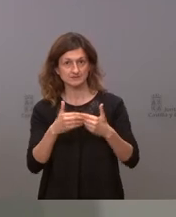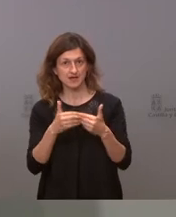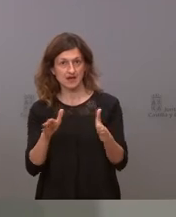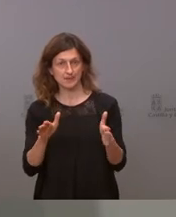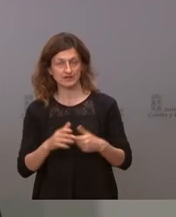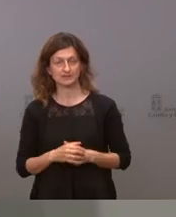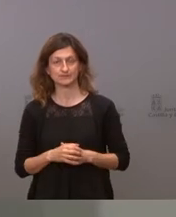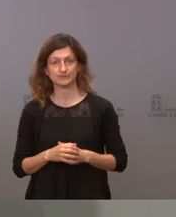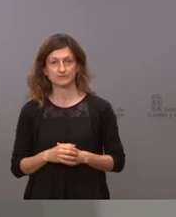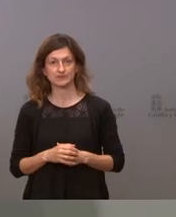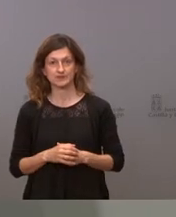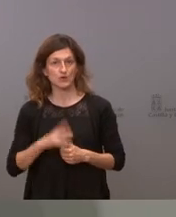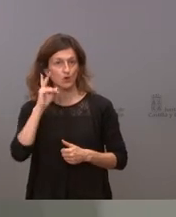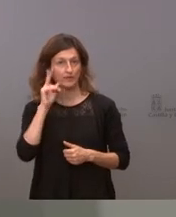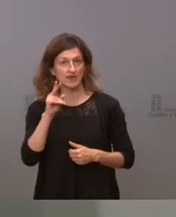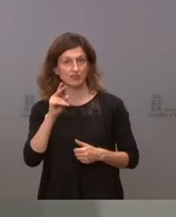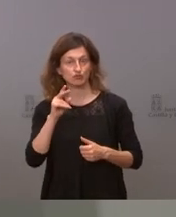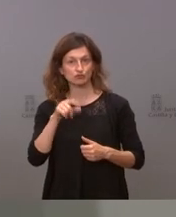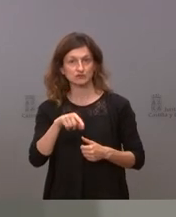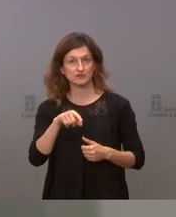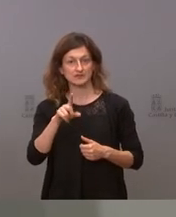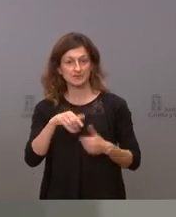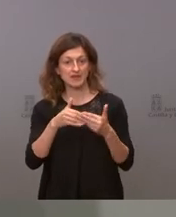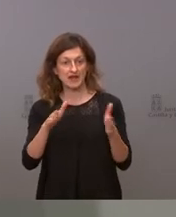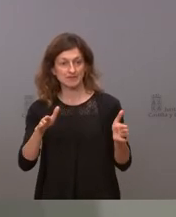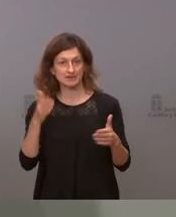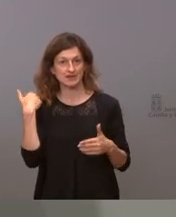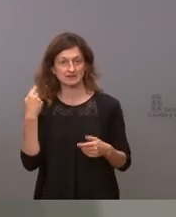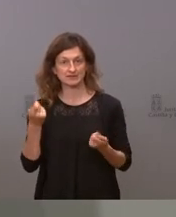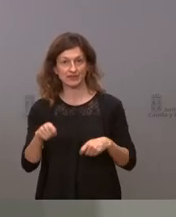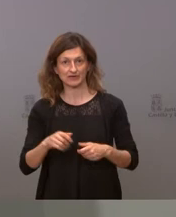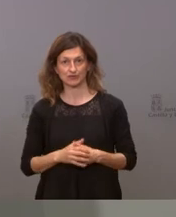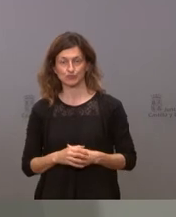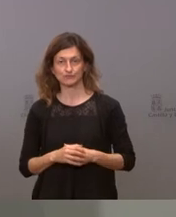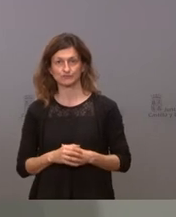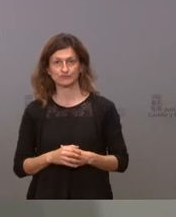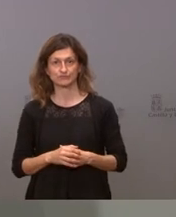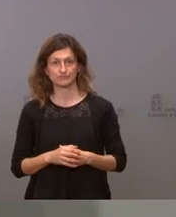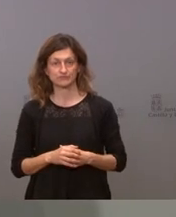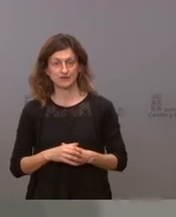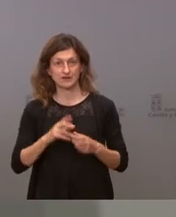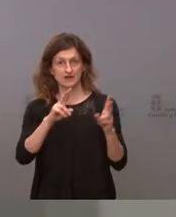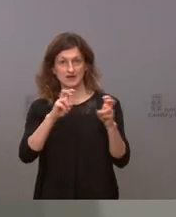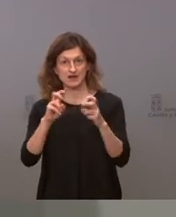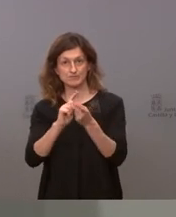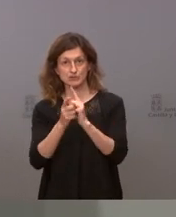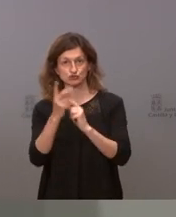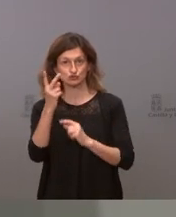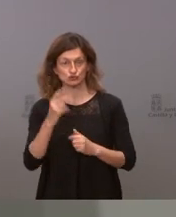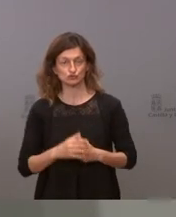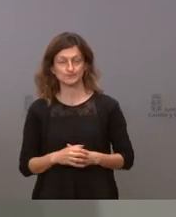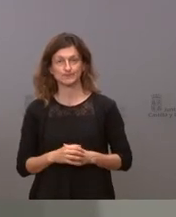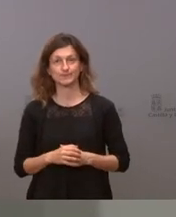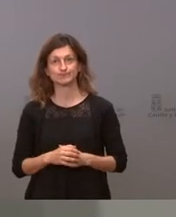los el club del jubilado los hogares de mayores también se van a abrir que también estaban restringidos son los dos únicos cambios que se hacen en este respecto